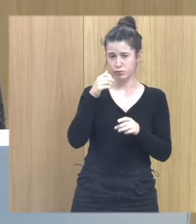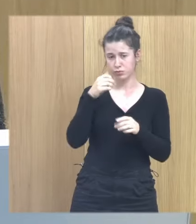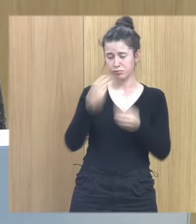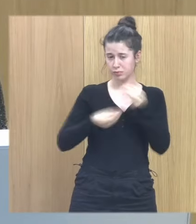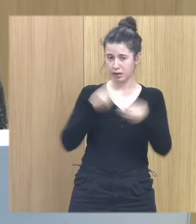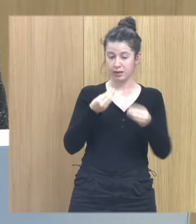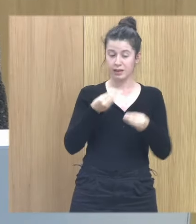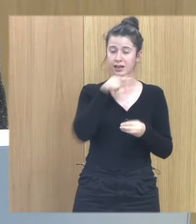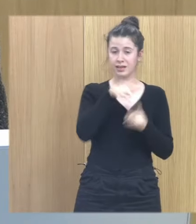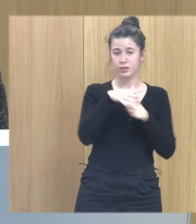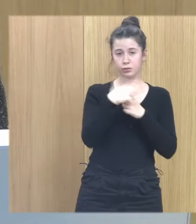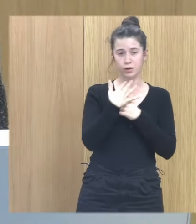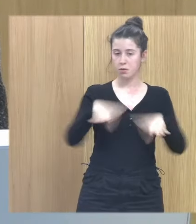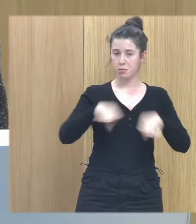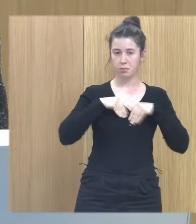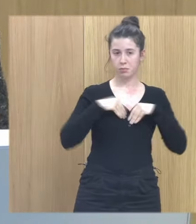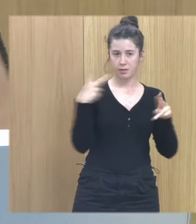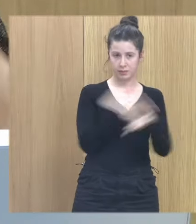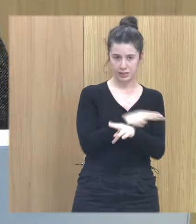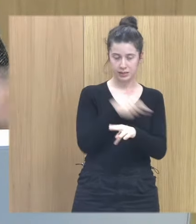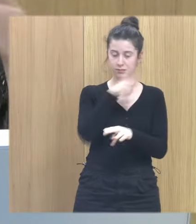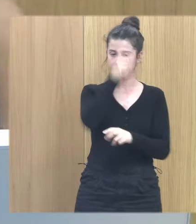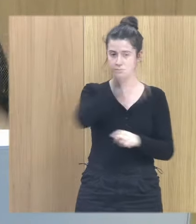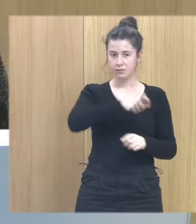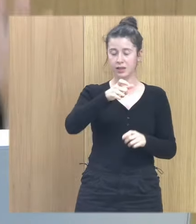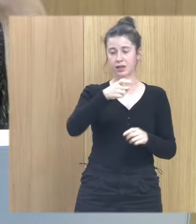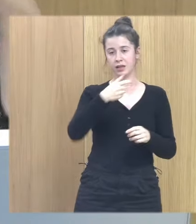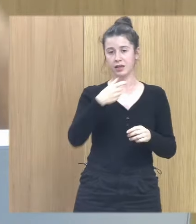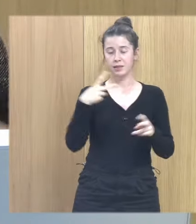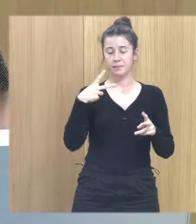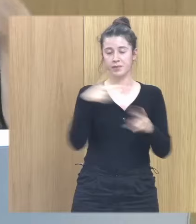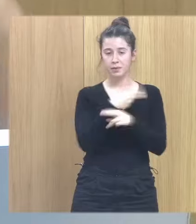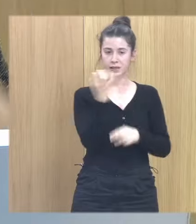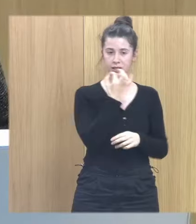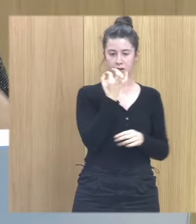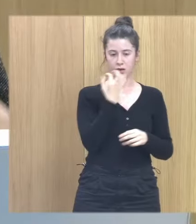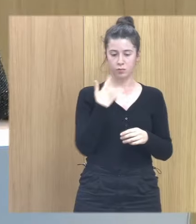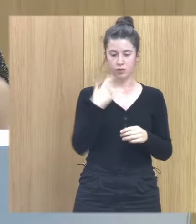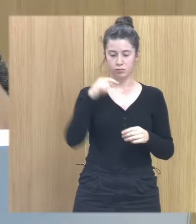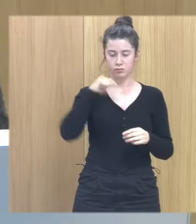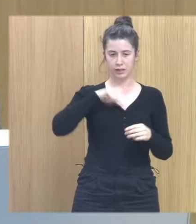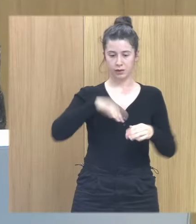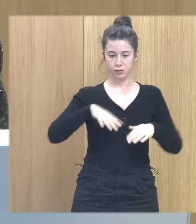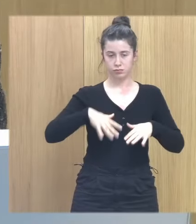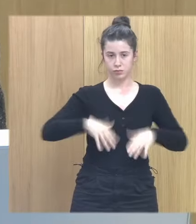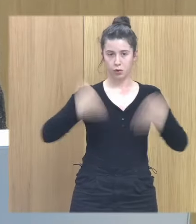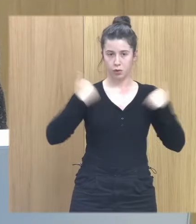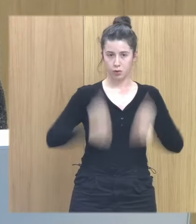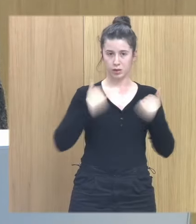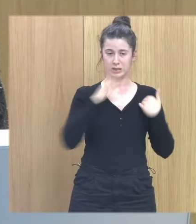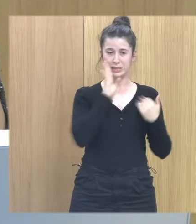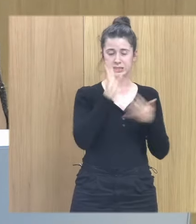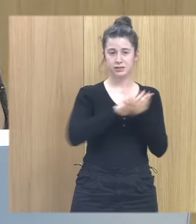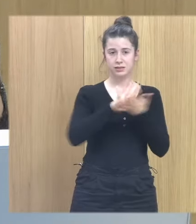paralizados con lo cual eliminan son capaces de sacar de la memoria corporal todas las sensaciones corporales de las que estábamos hablando antes